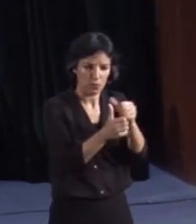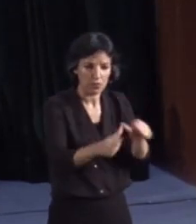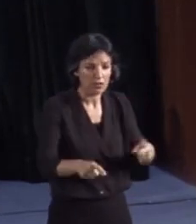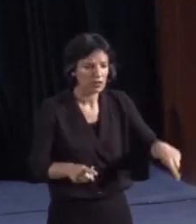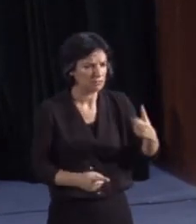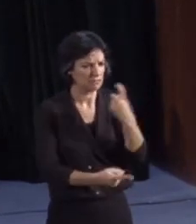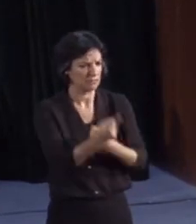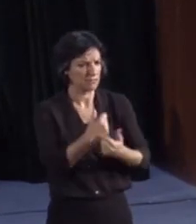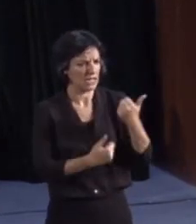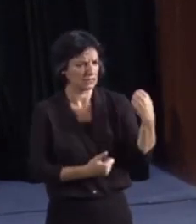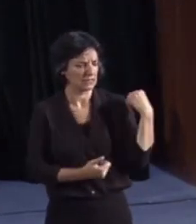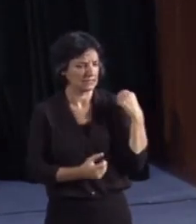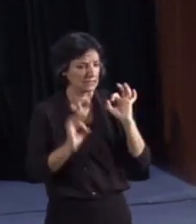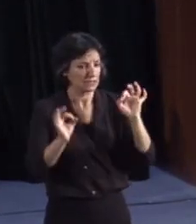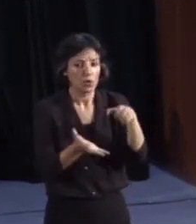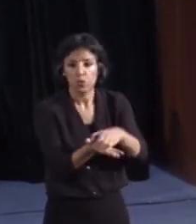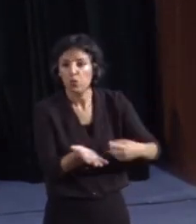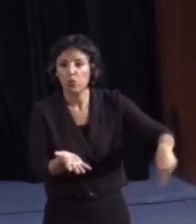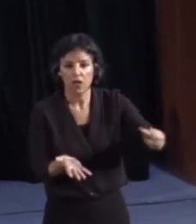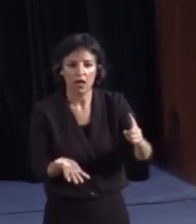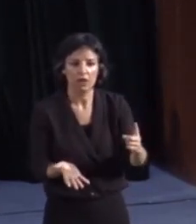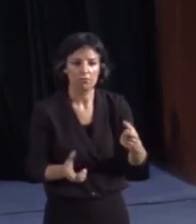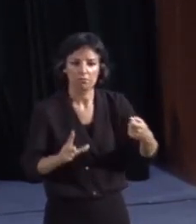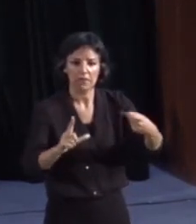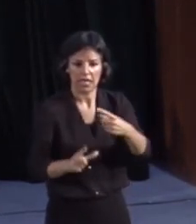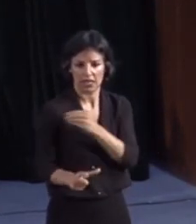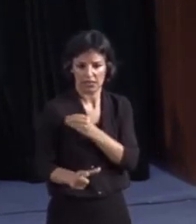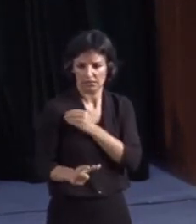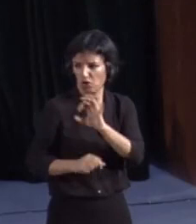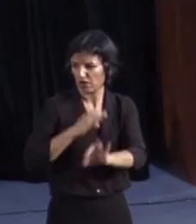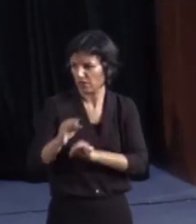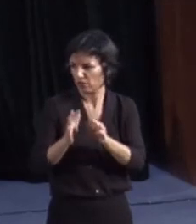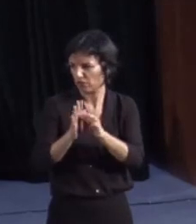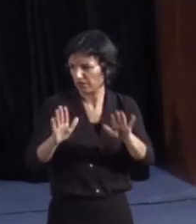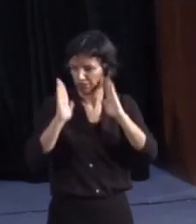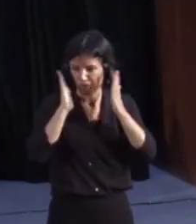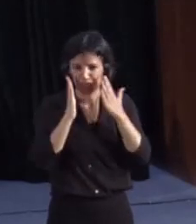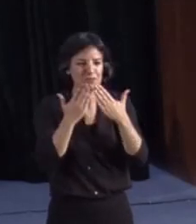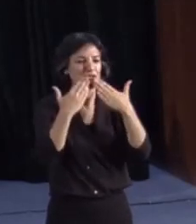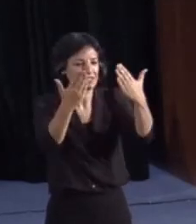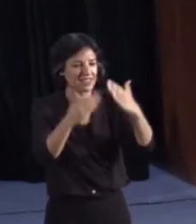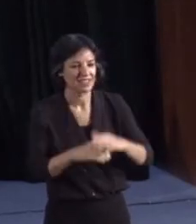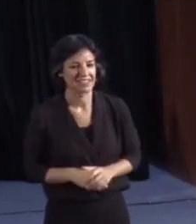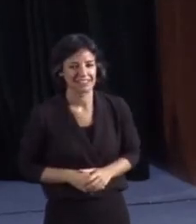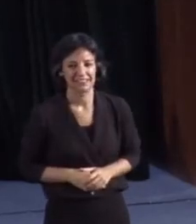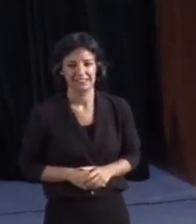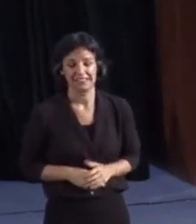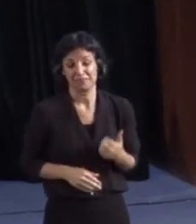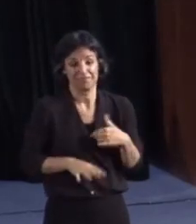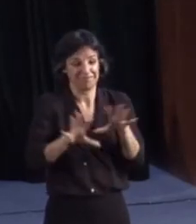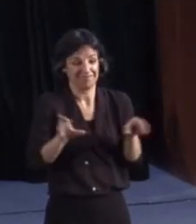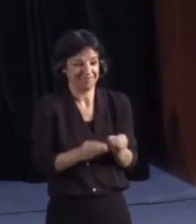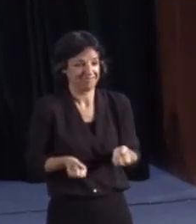específico o tienen alguna duda, pueden pedir mi correo a la organización del Congreso. Muchas gracias. Y esto es lo que yo quería